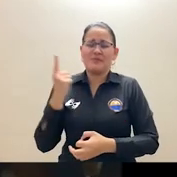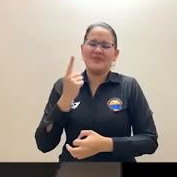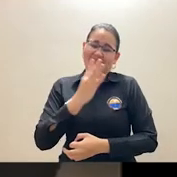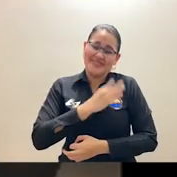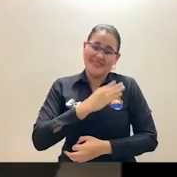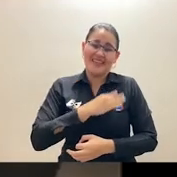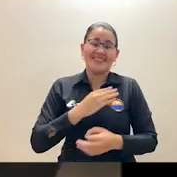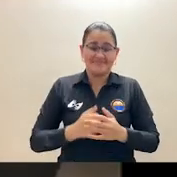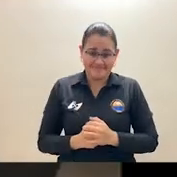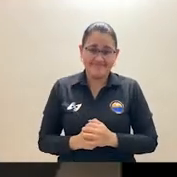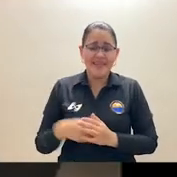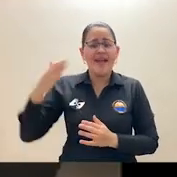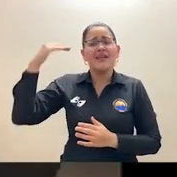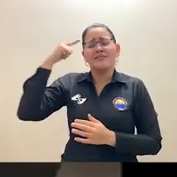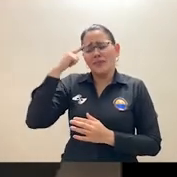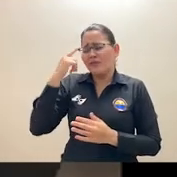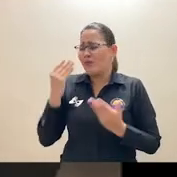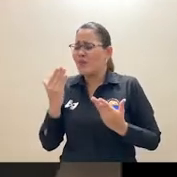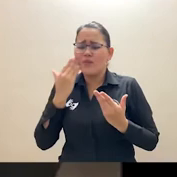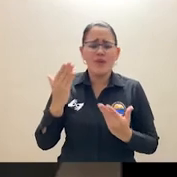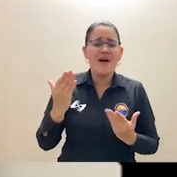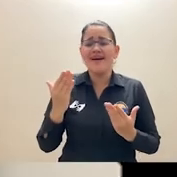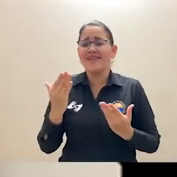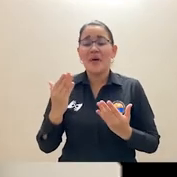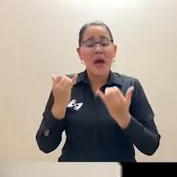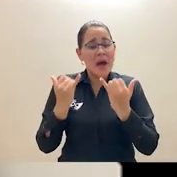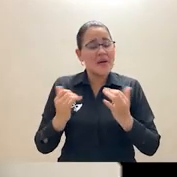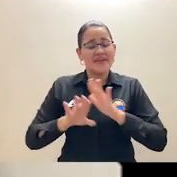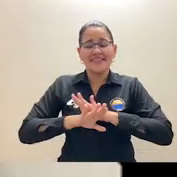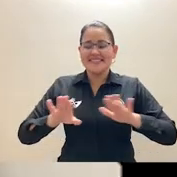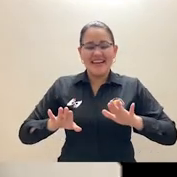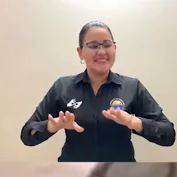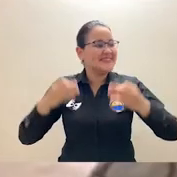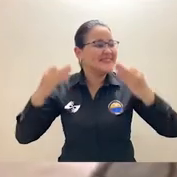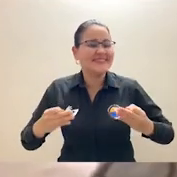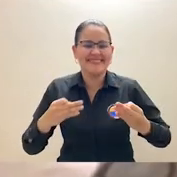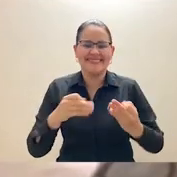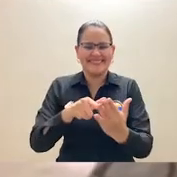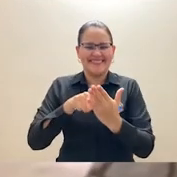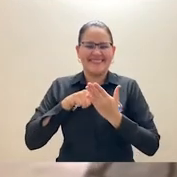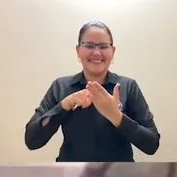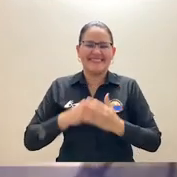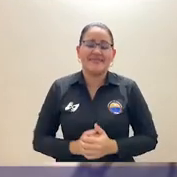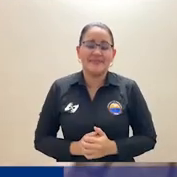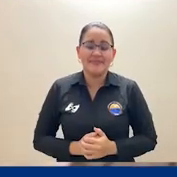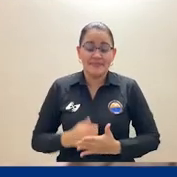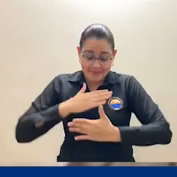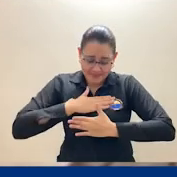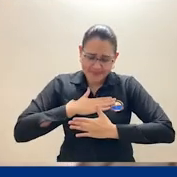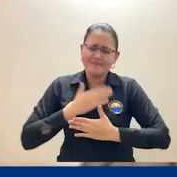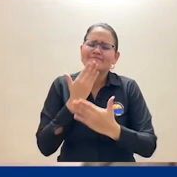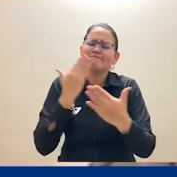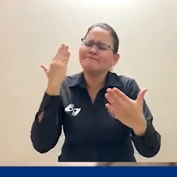consideramos sinuosa, pero que ahora consta de completa veracidad. En este momento me permito